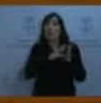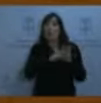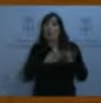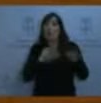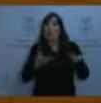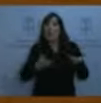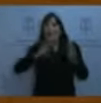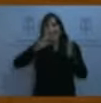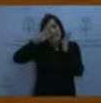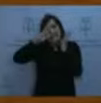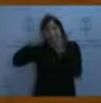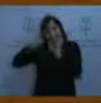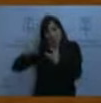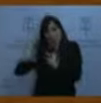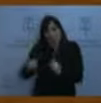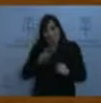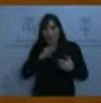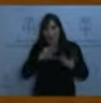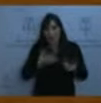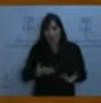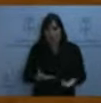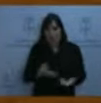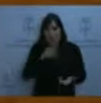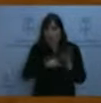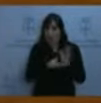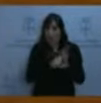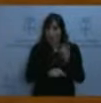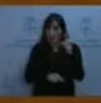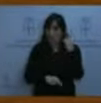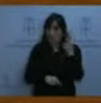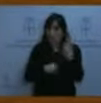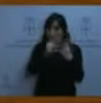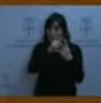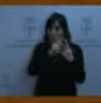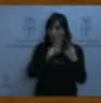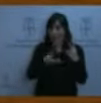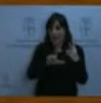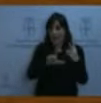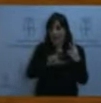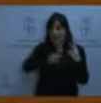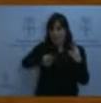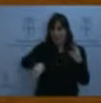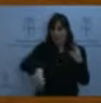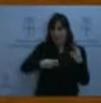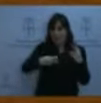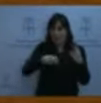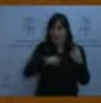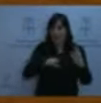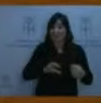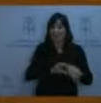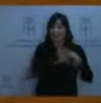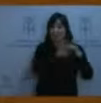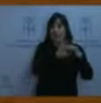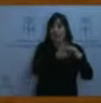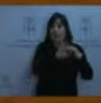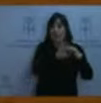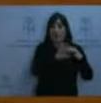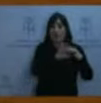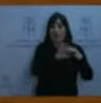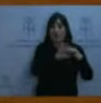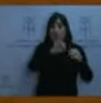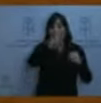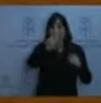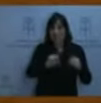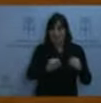dos leyes. Por un lado, la ley de actualización que tiene que ver, sobre todo, con el IVA y con lo que dejan de